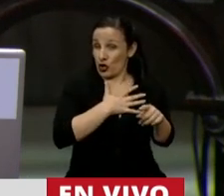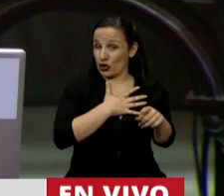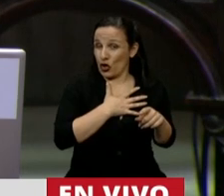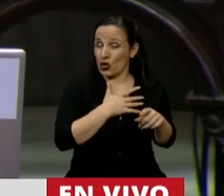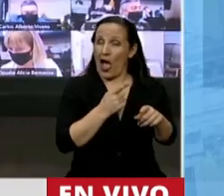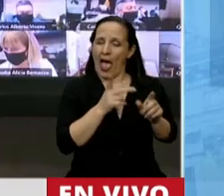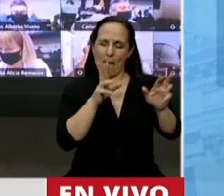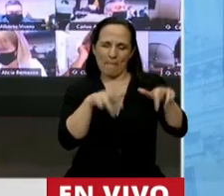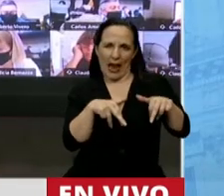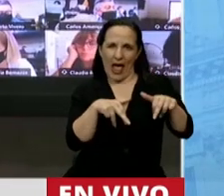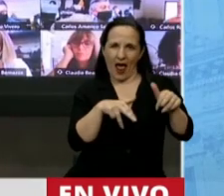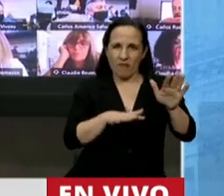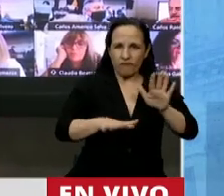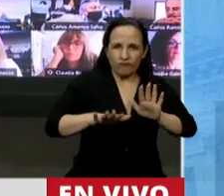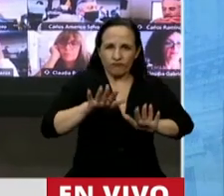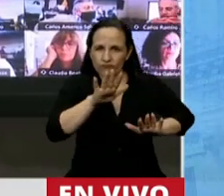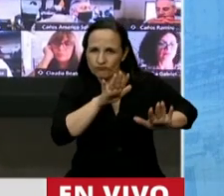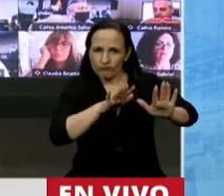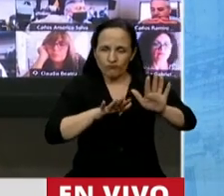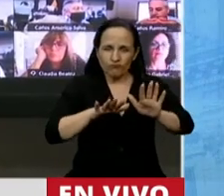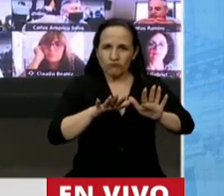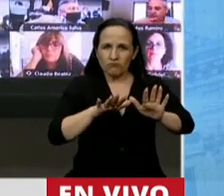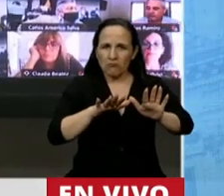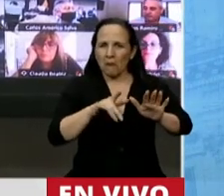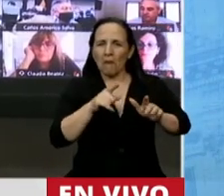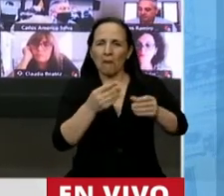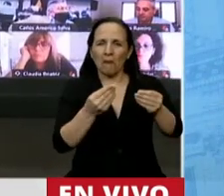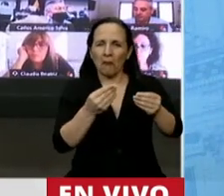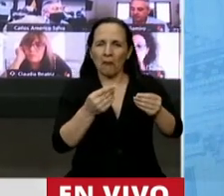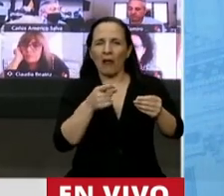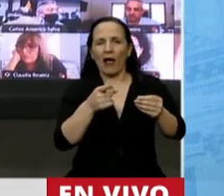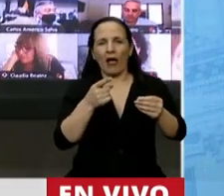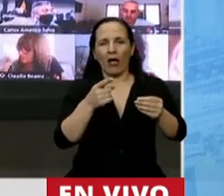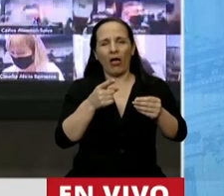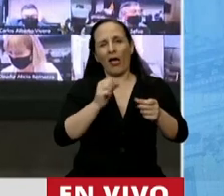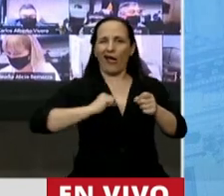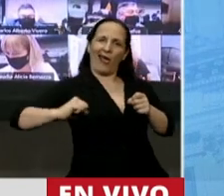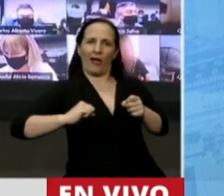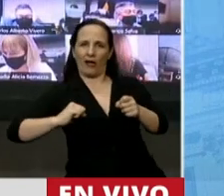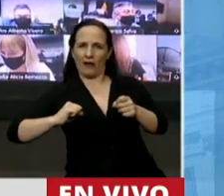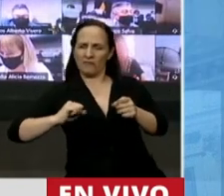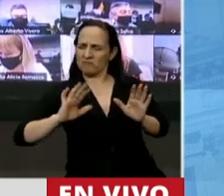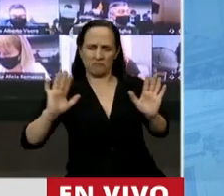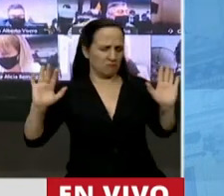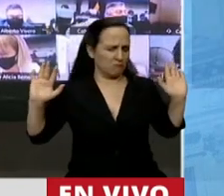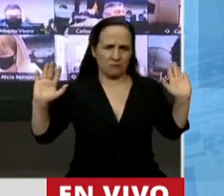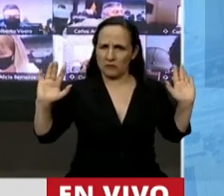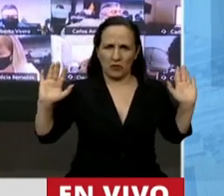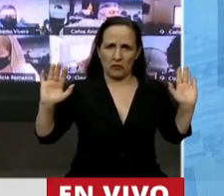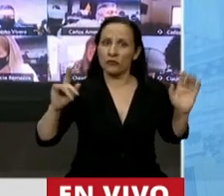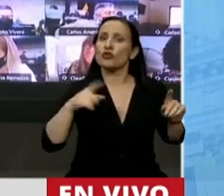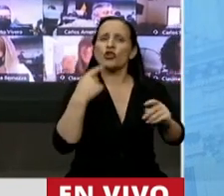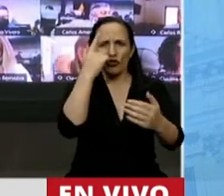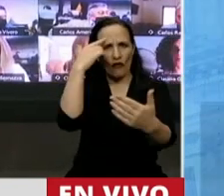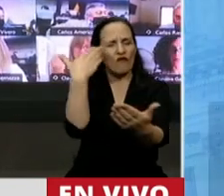no planificamos, ni damos golpes por atrás. Nosotros conversamos y